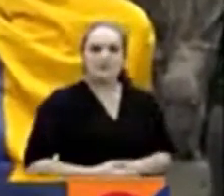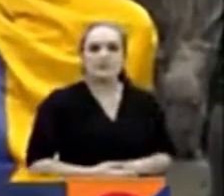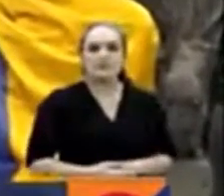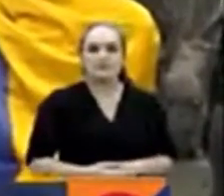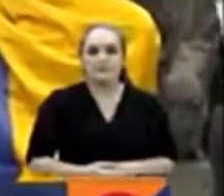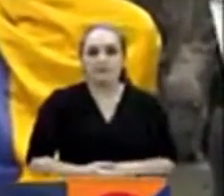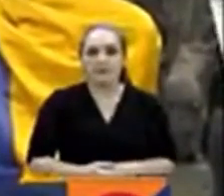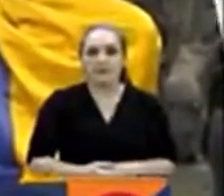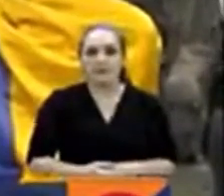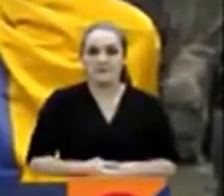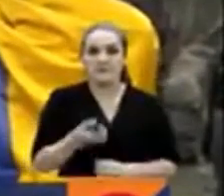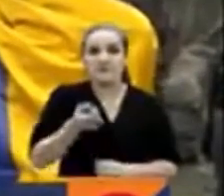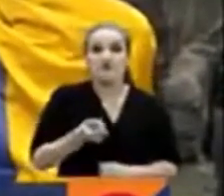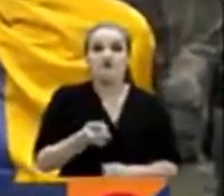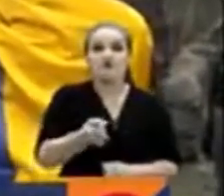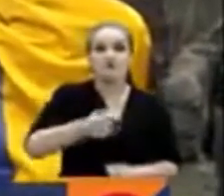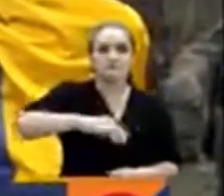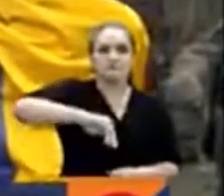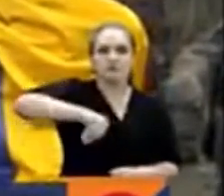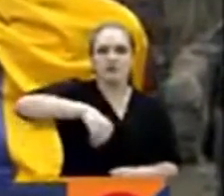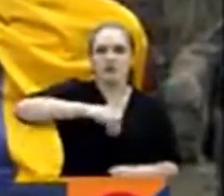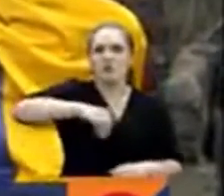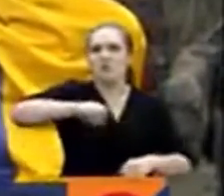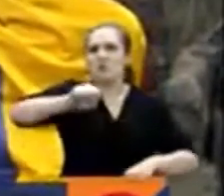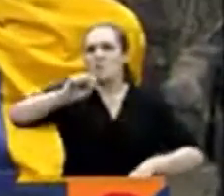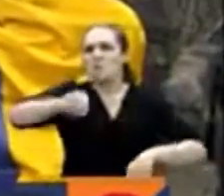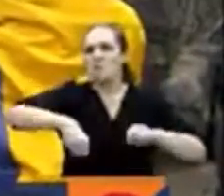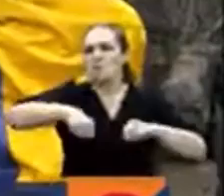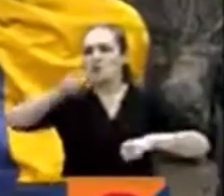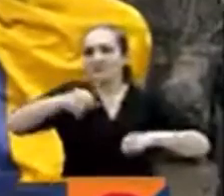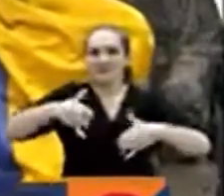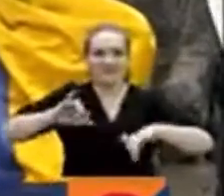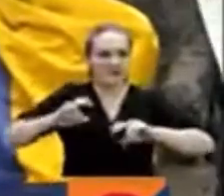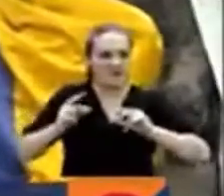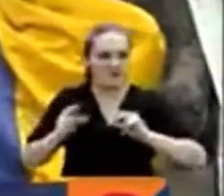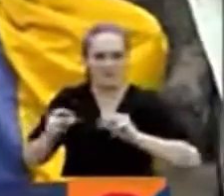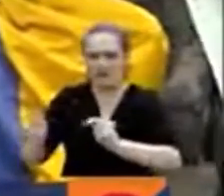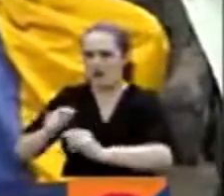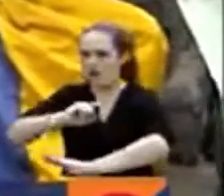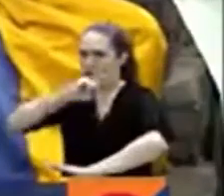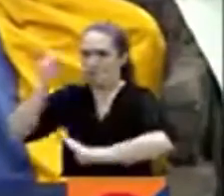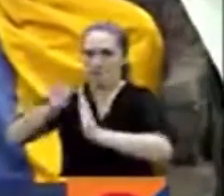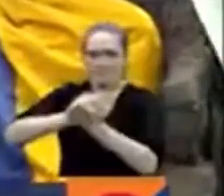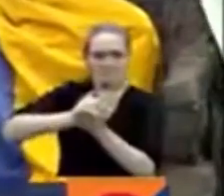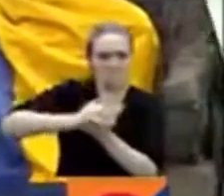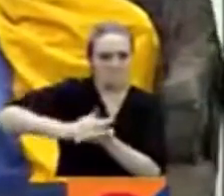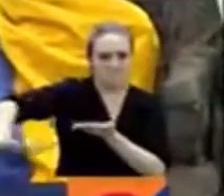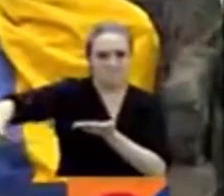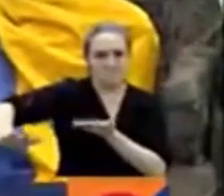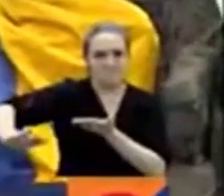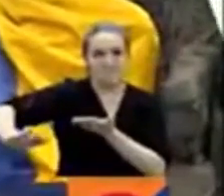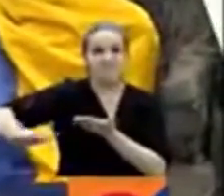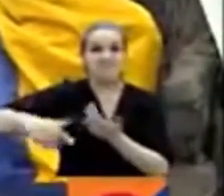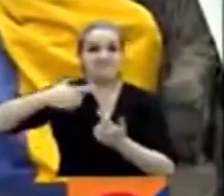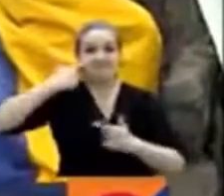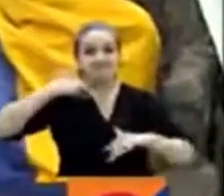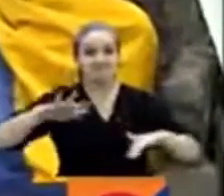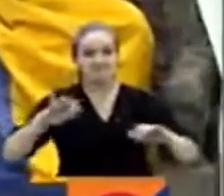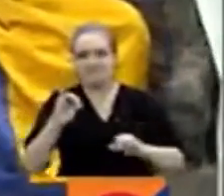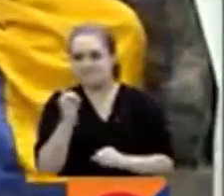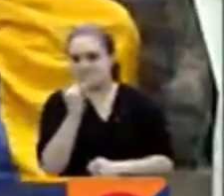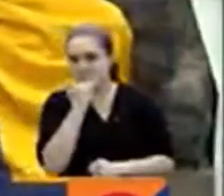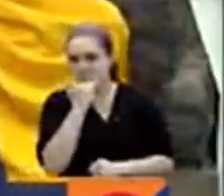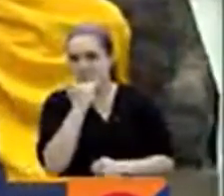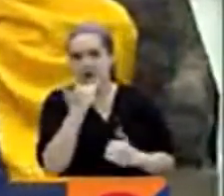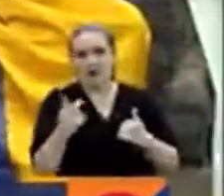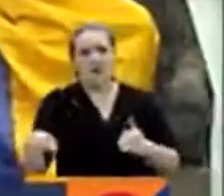El próximo miércoles serían los desalojos de esta comunidad y pues estaremos a la espera de lo que suceda. Por ahora piden pues